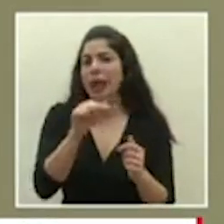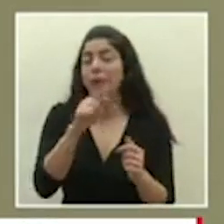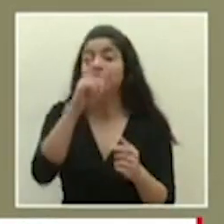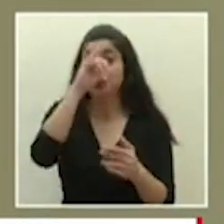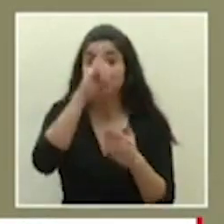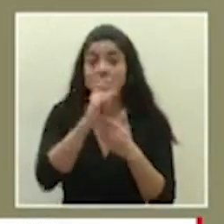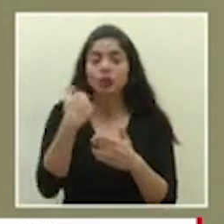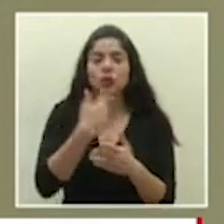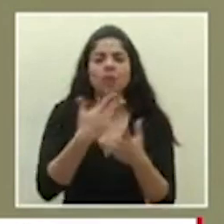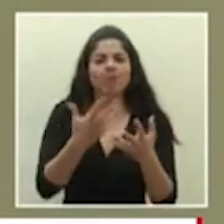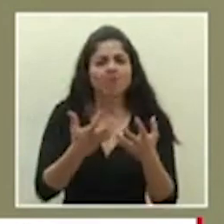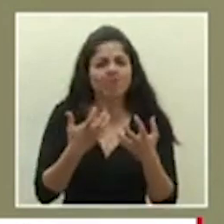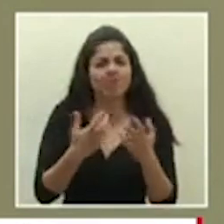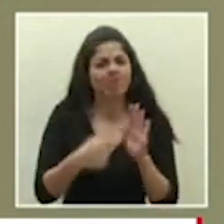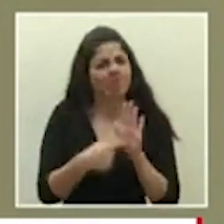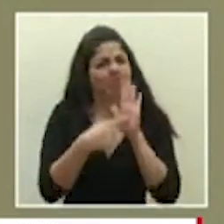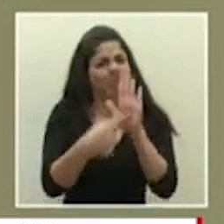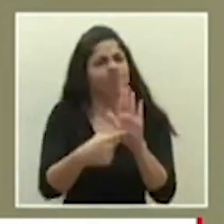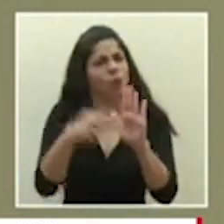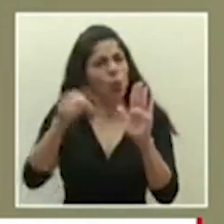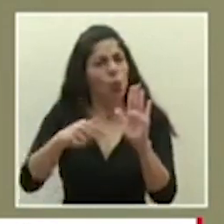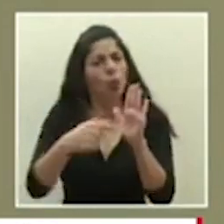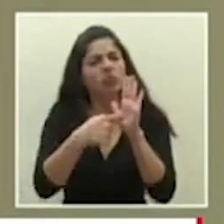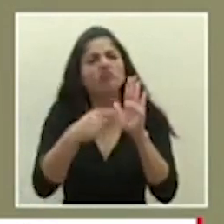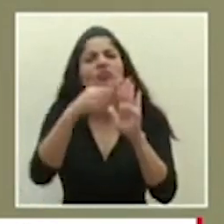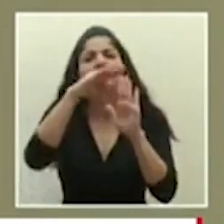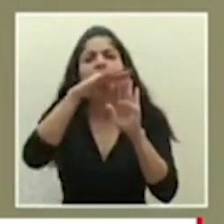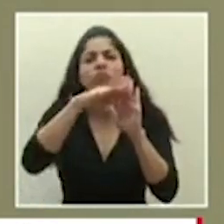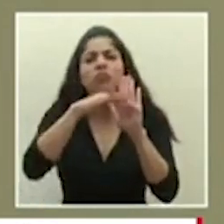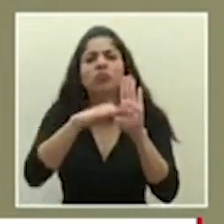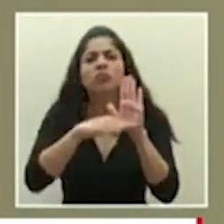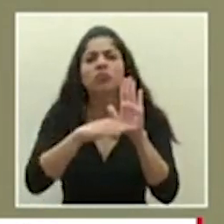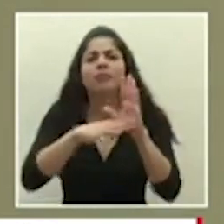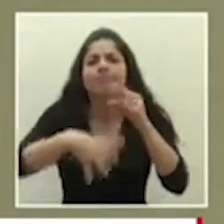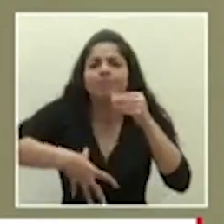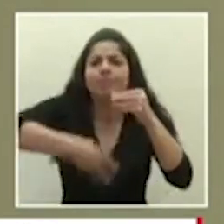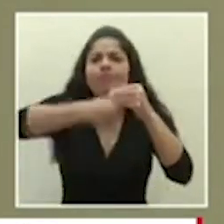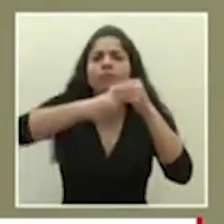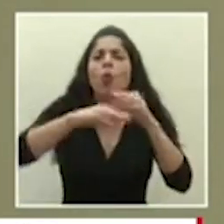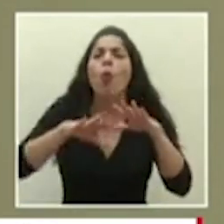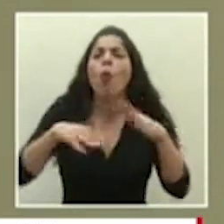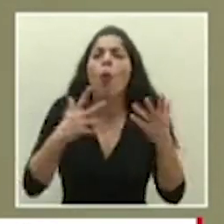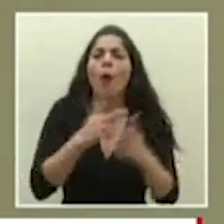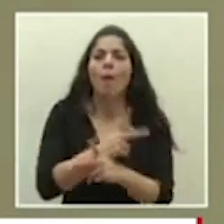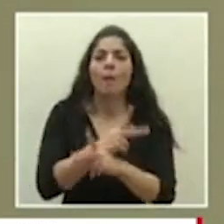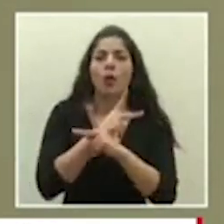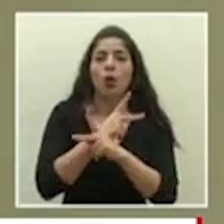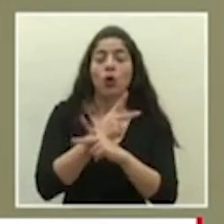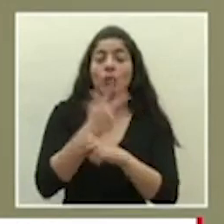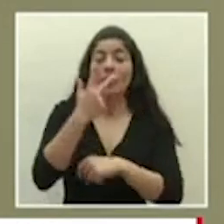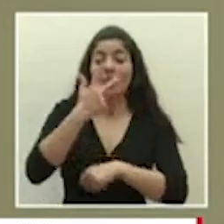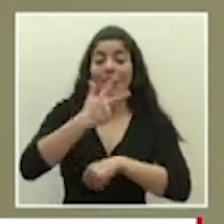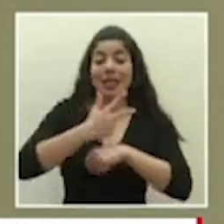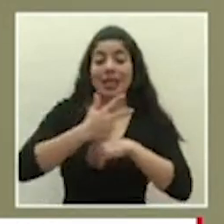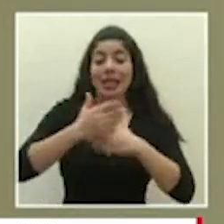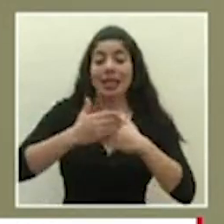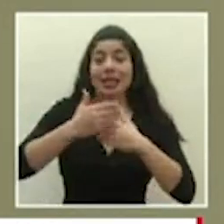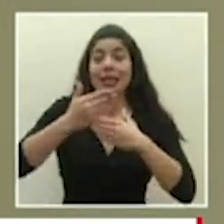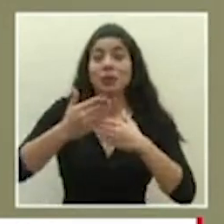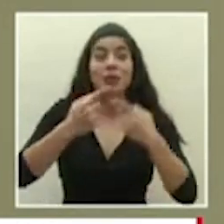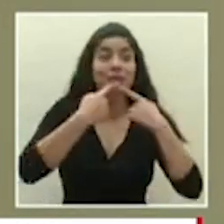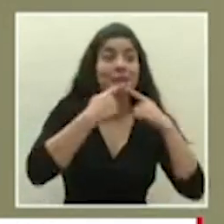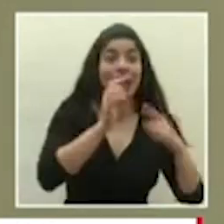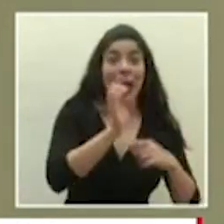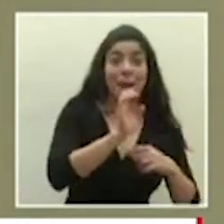señalar hoy las medidas de protección adicionales que tres días después de que se declarara la